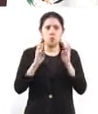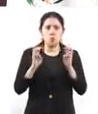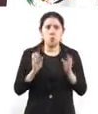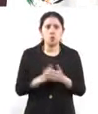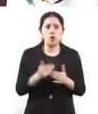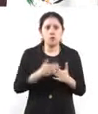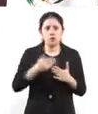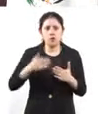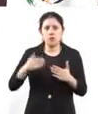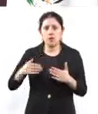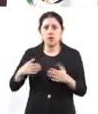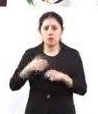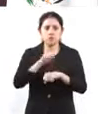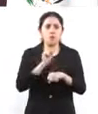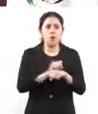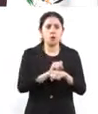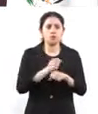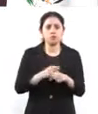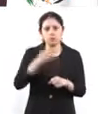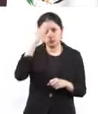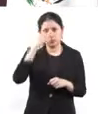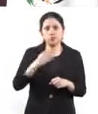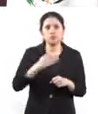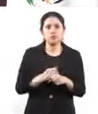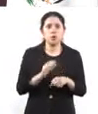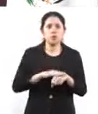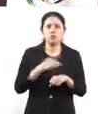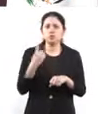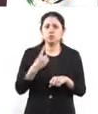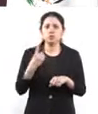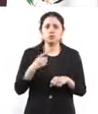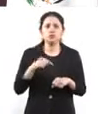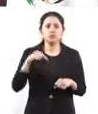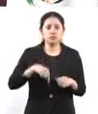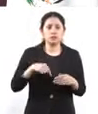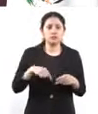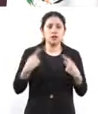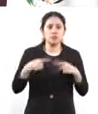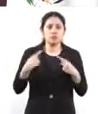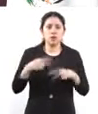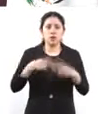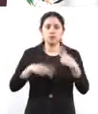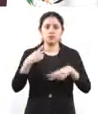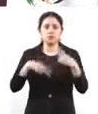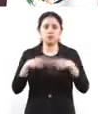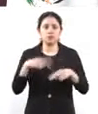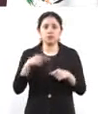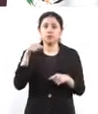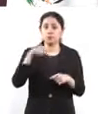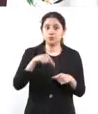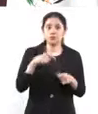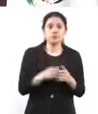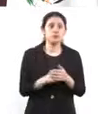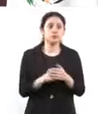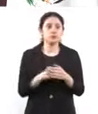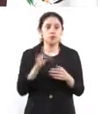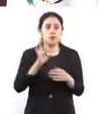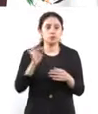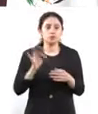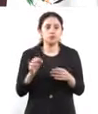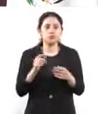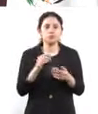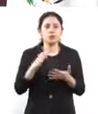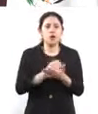pasada justamente porque los turistas tienen acceso a esa oferta. También es muy